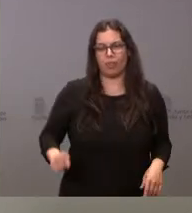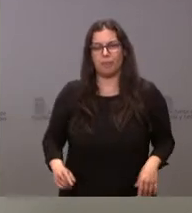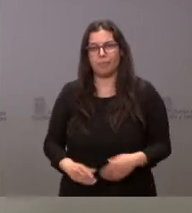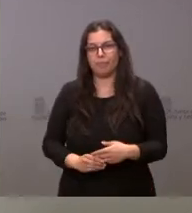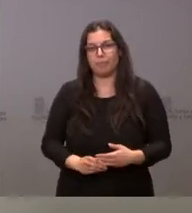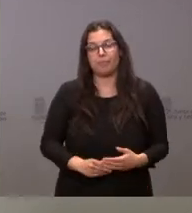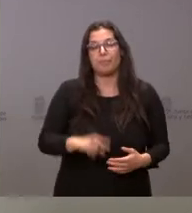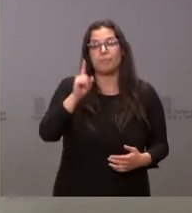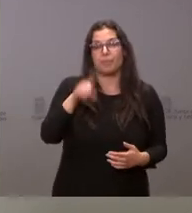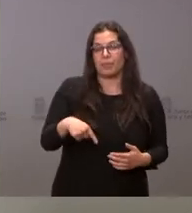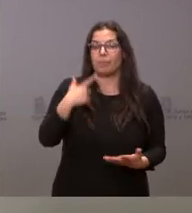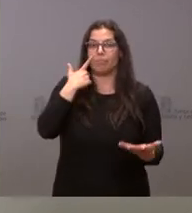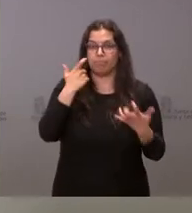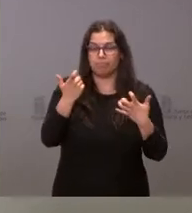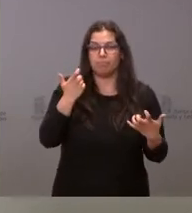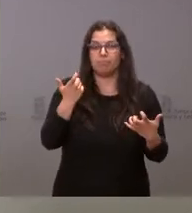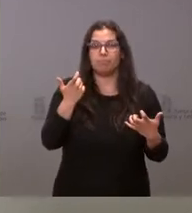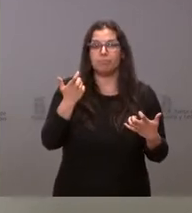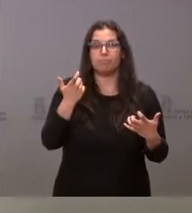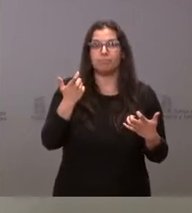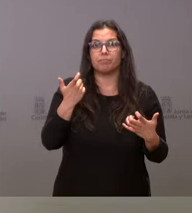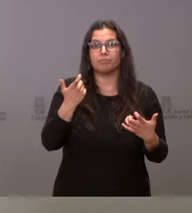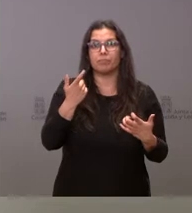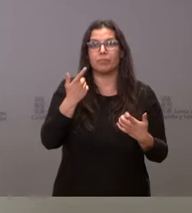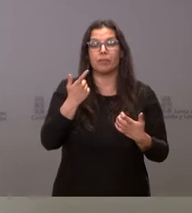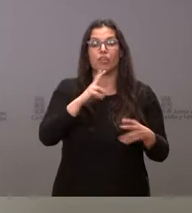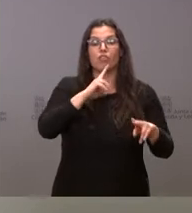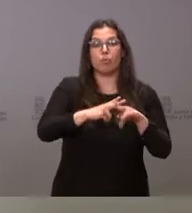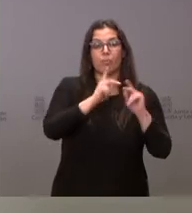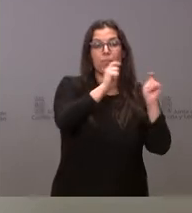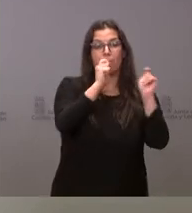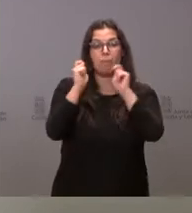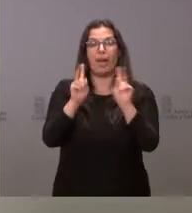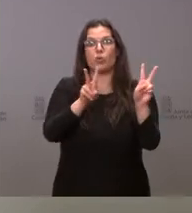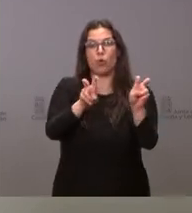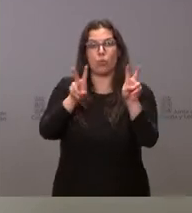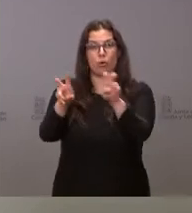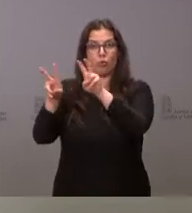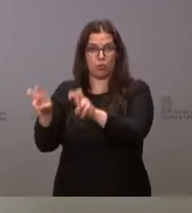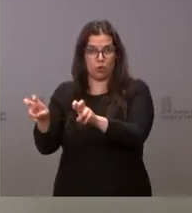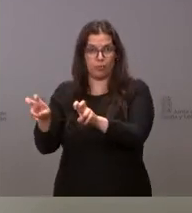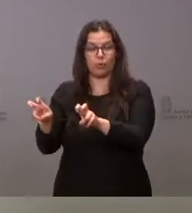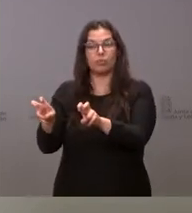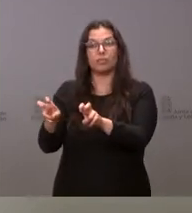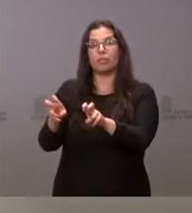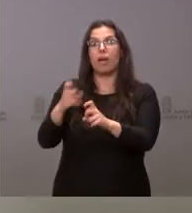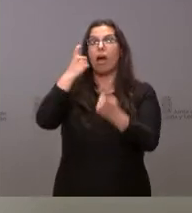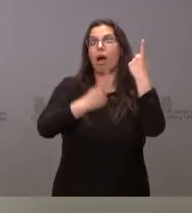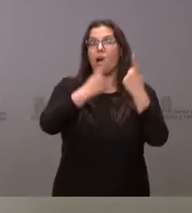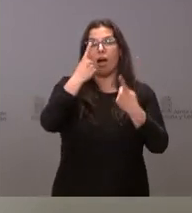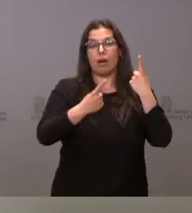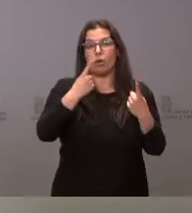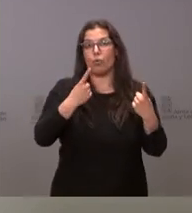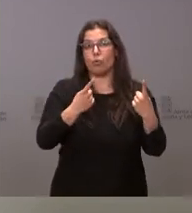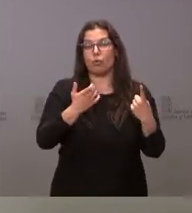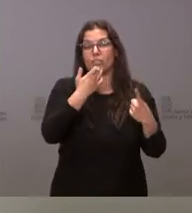significarle, asimismo, que vamos comunicando lo que son nombramientos de nuevas personas. Ya saben que, en muchos casos, cuando